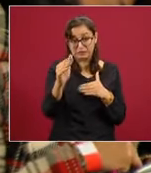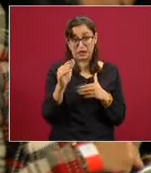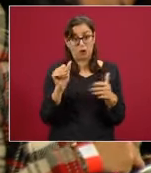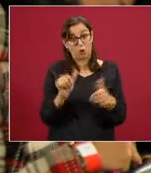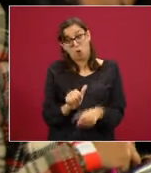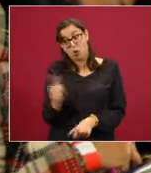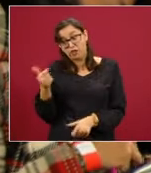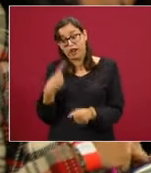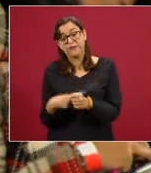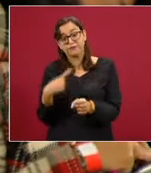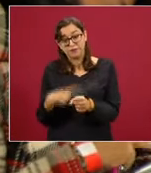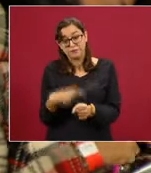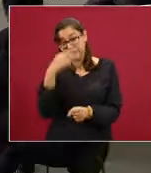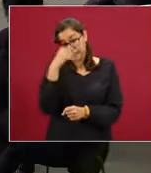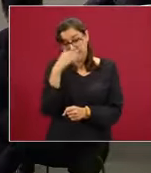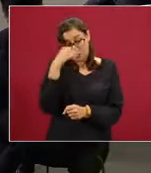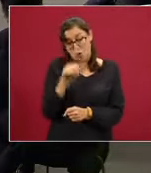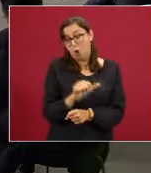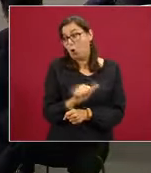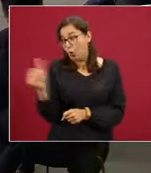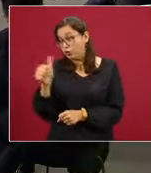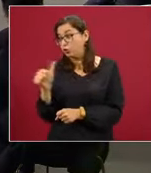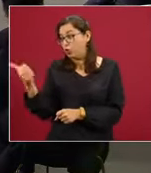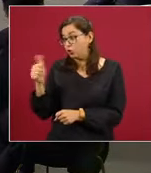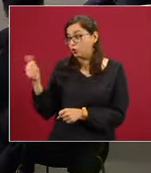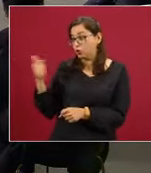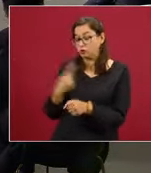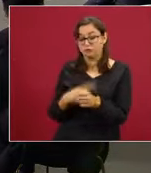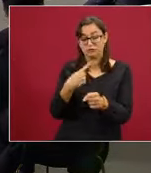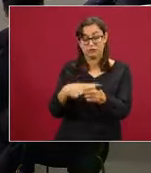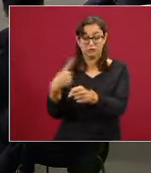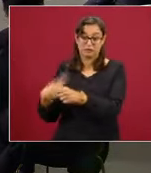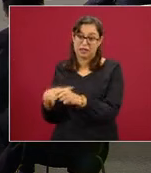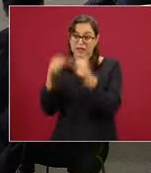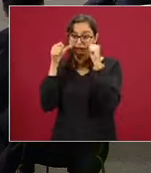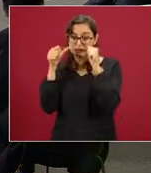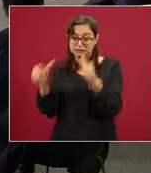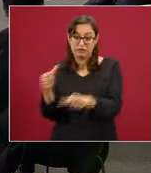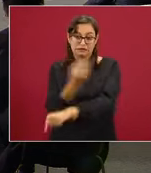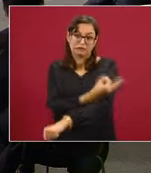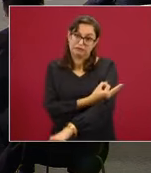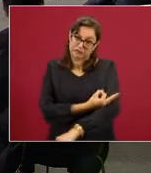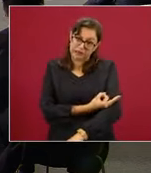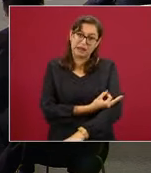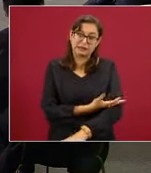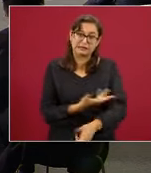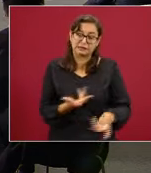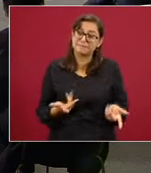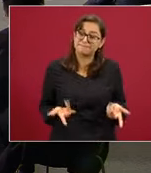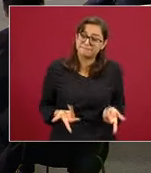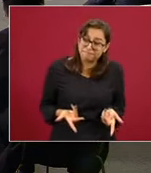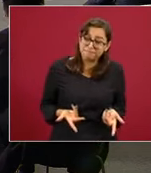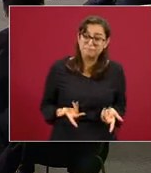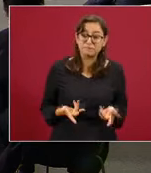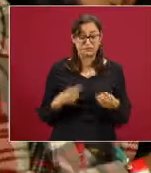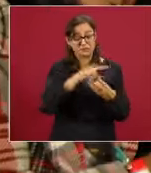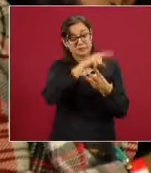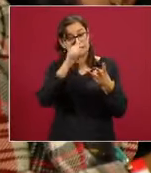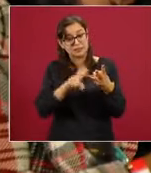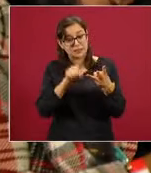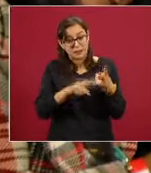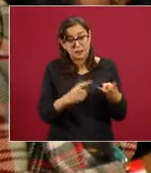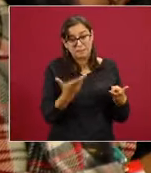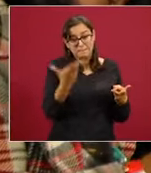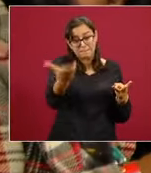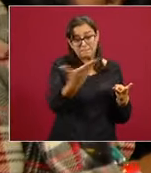las demás enfermedades que están pendientes y que hubo también un retraso en la atención. Y, presidente, una última